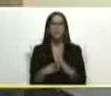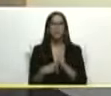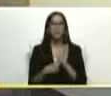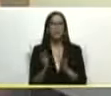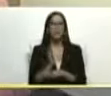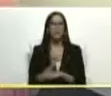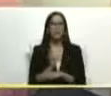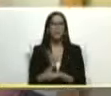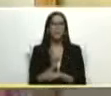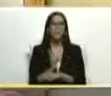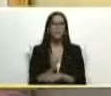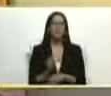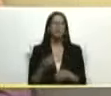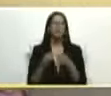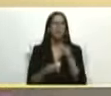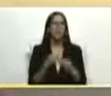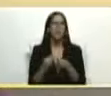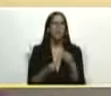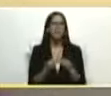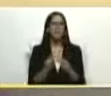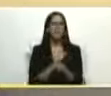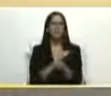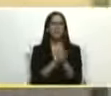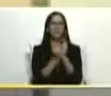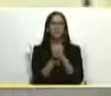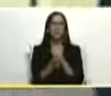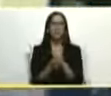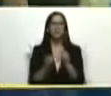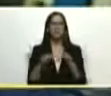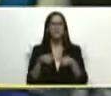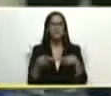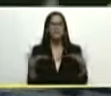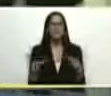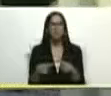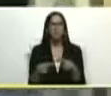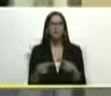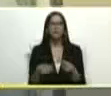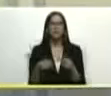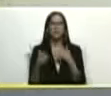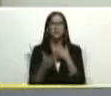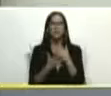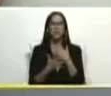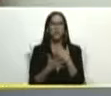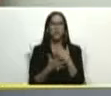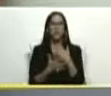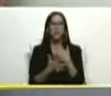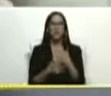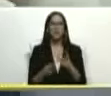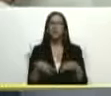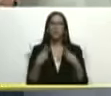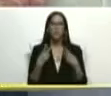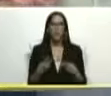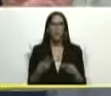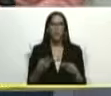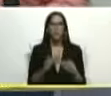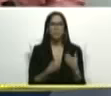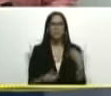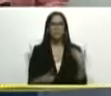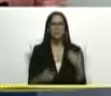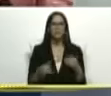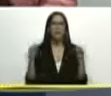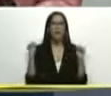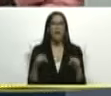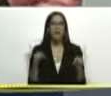rápidamente lo que ha sido la transformación de este espacio con tecnología de punto mi presidente fíjense